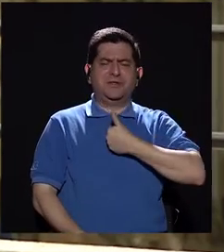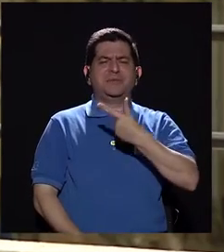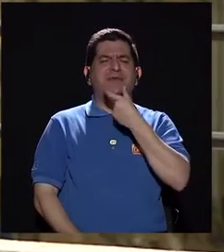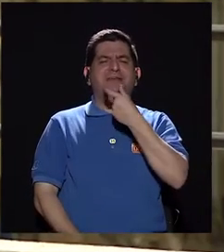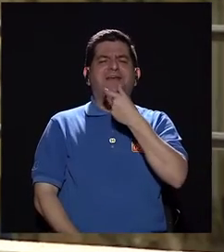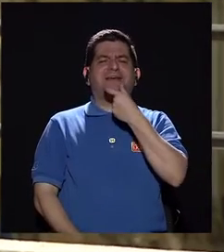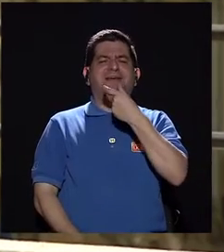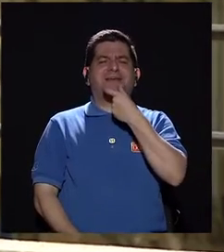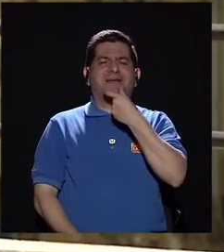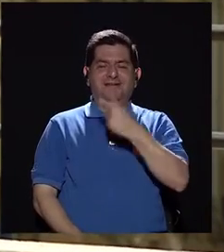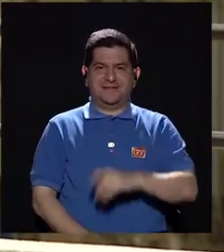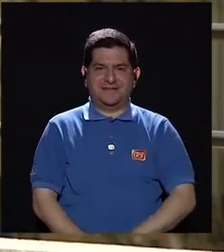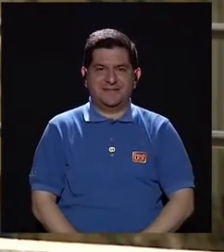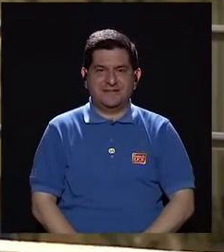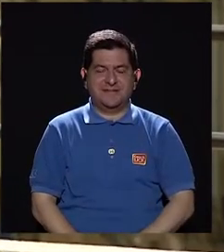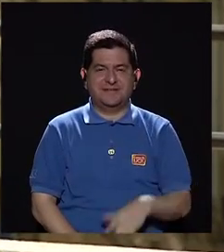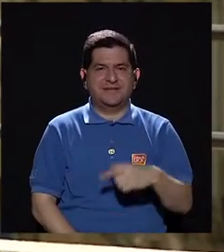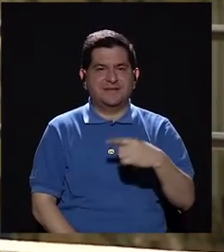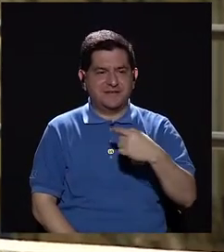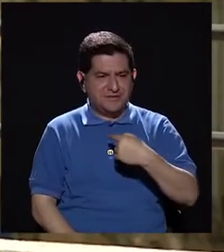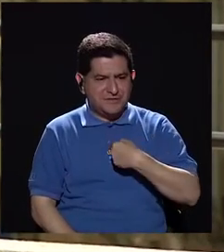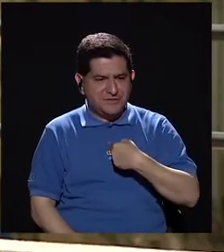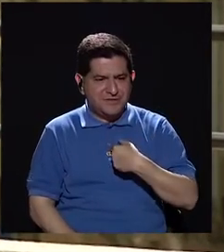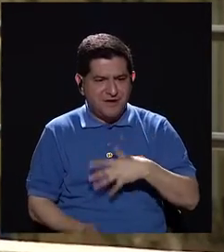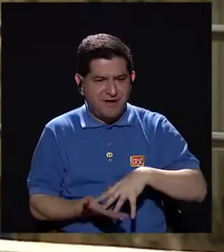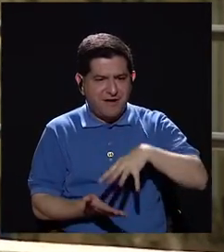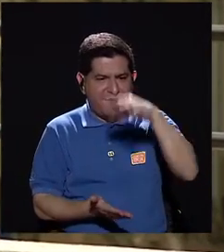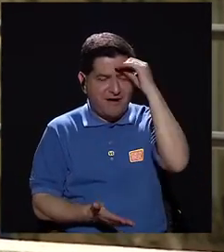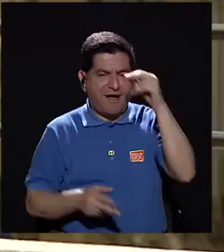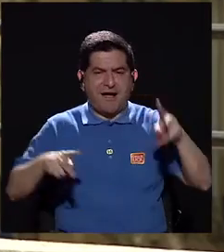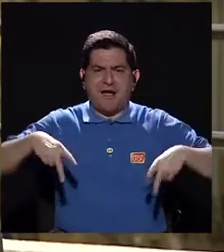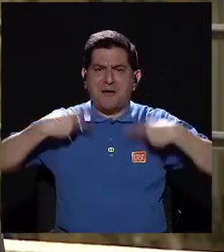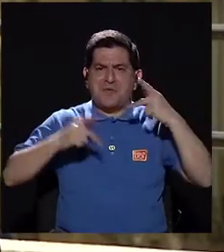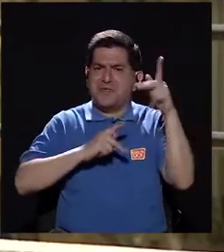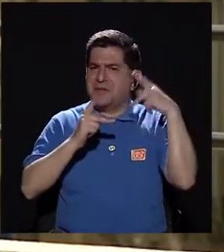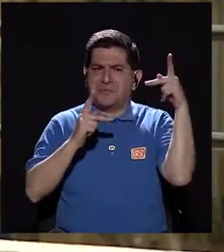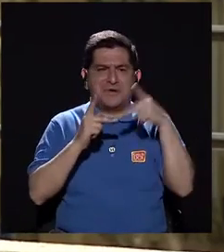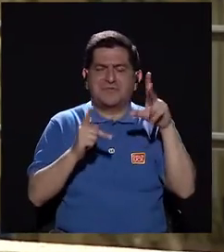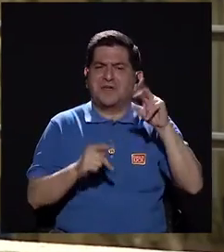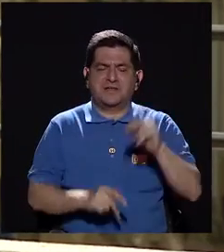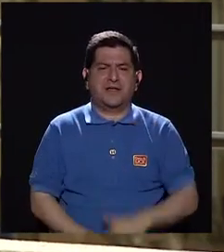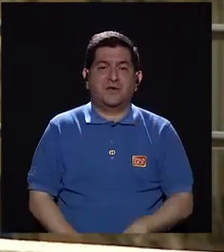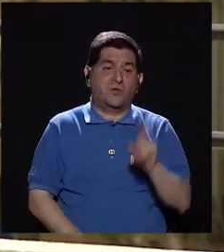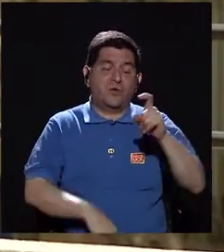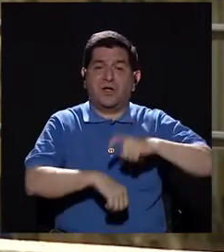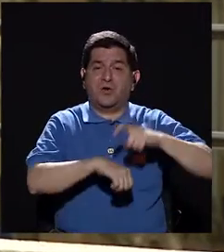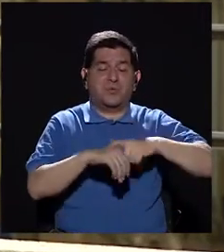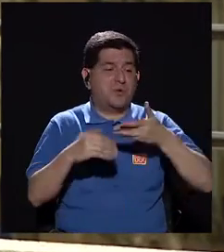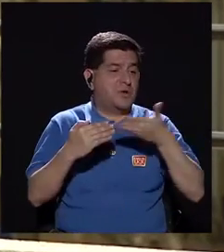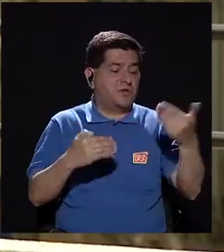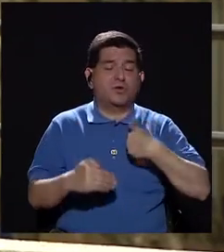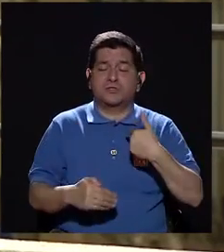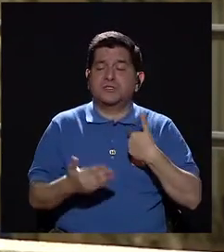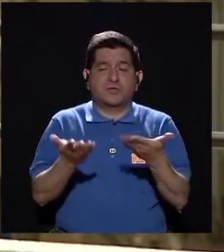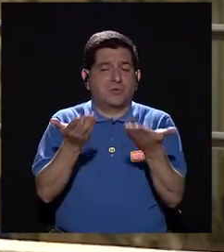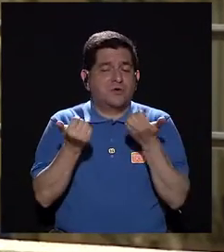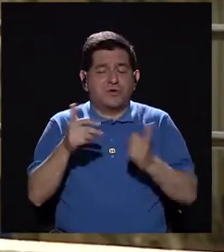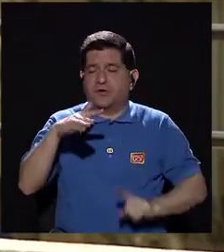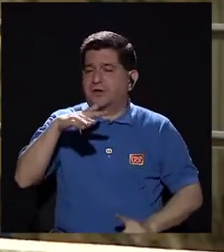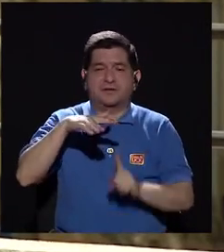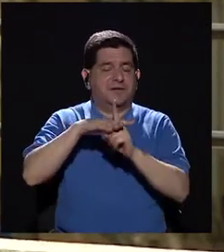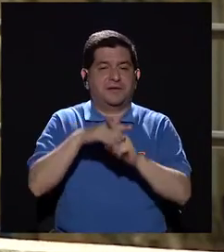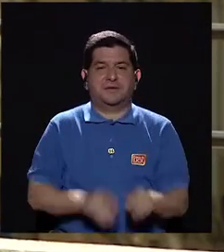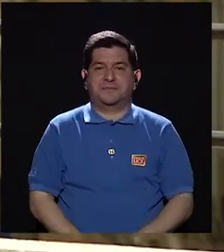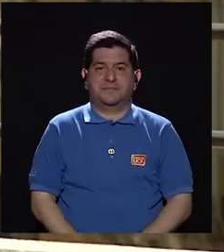reírme de mí mismo, aprendo a que la vida no es perfecta, que algunas cosas en algún momento no van a salir como yo quiera.